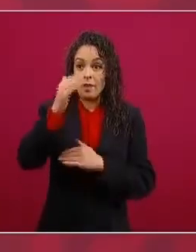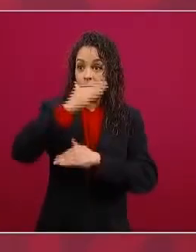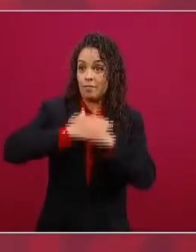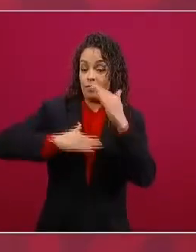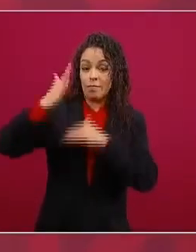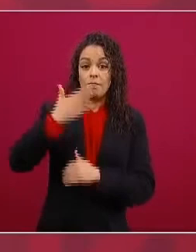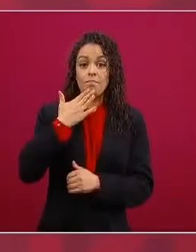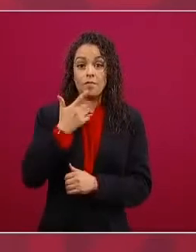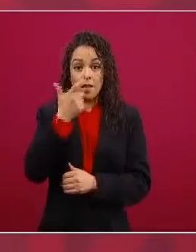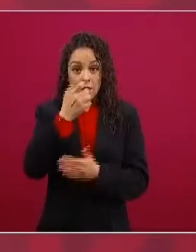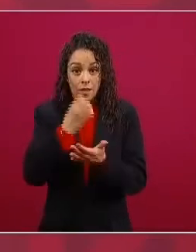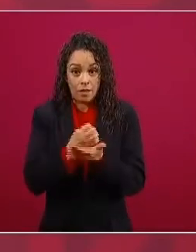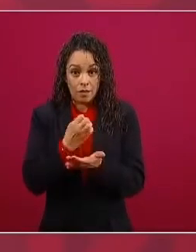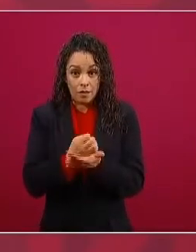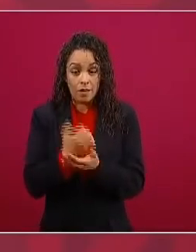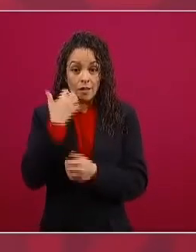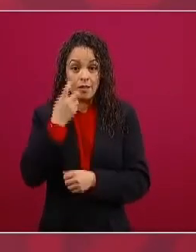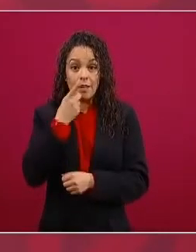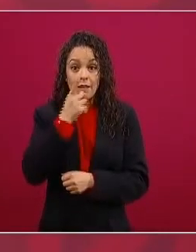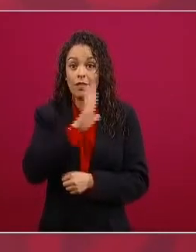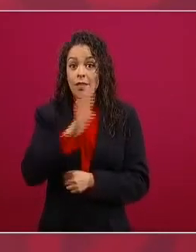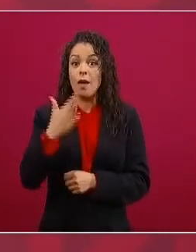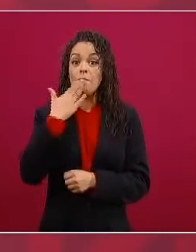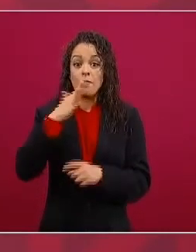para el bienestar del pueblo